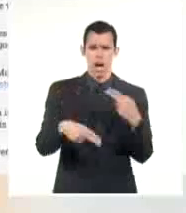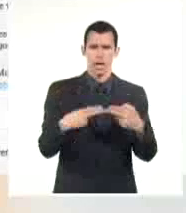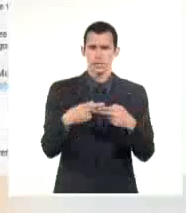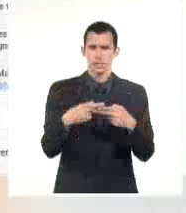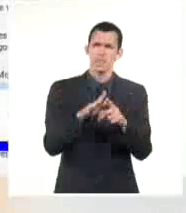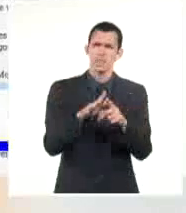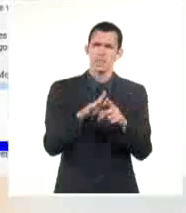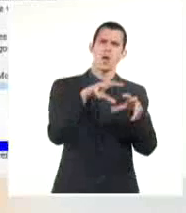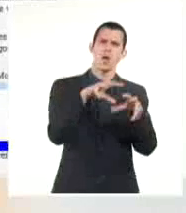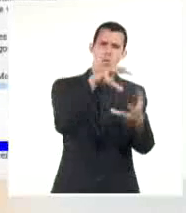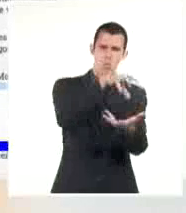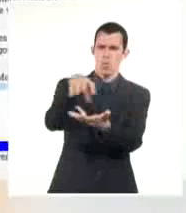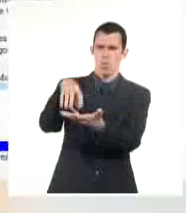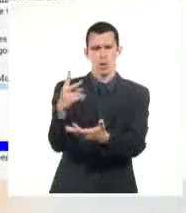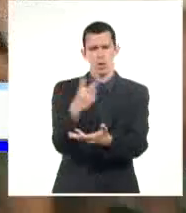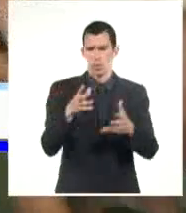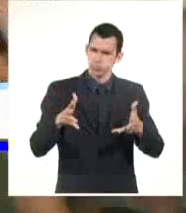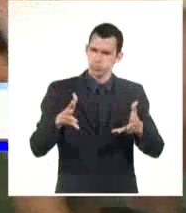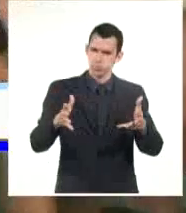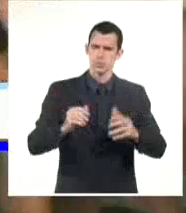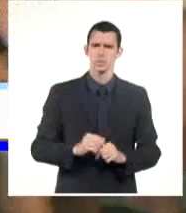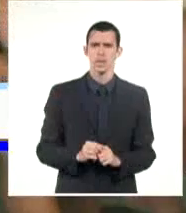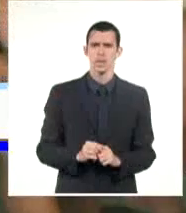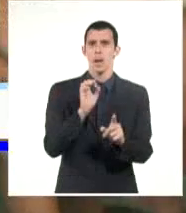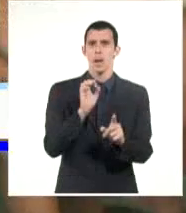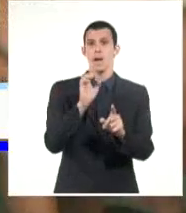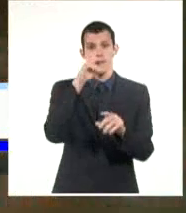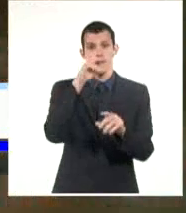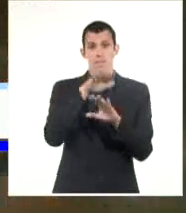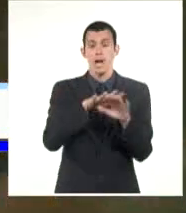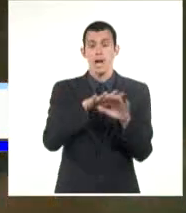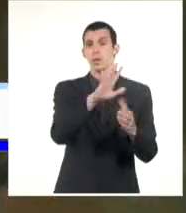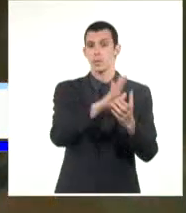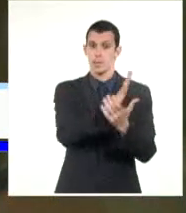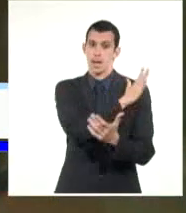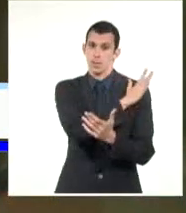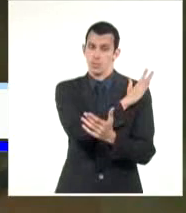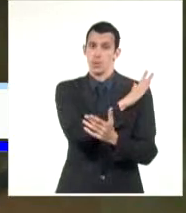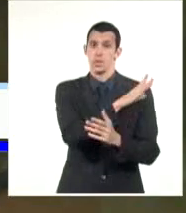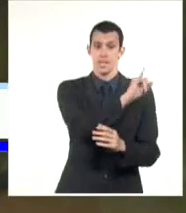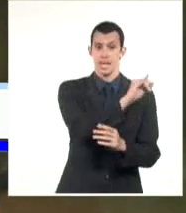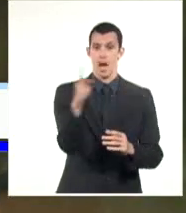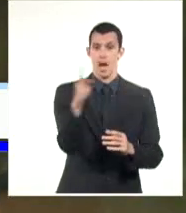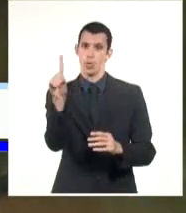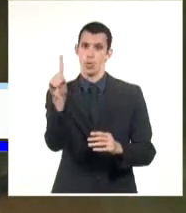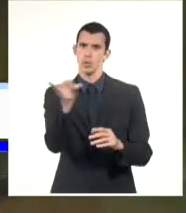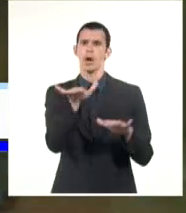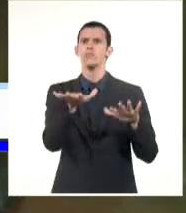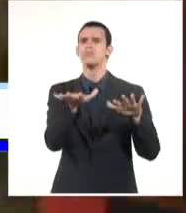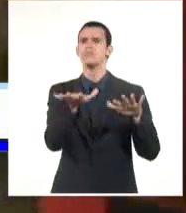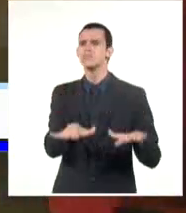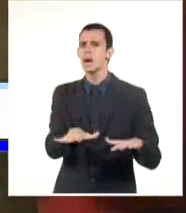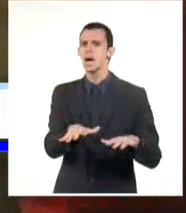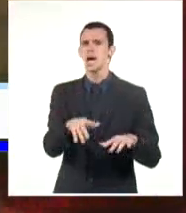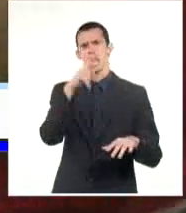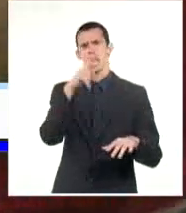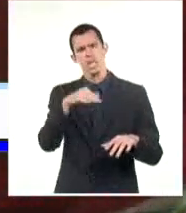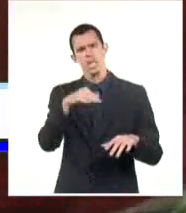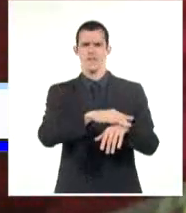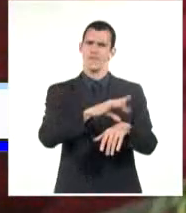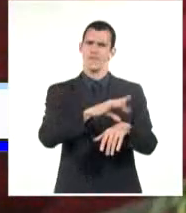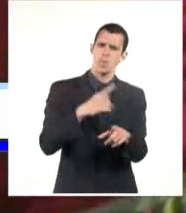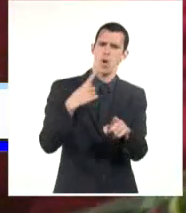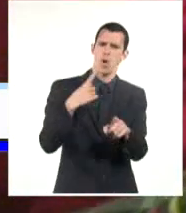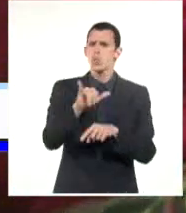marzo, tendrá una semana de recuperación del 6 al 11 de ese mes, para niños enfermos o que por otra causa no hayan podido